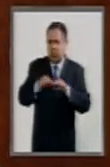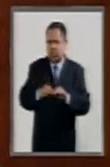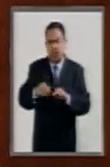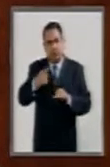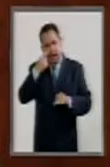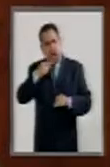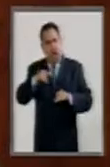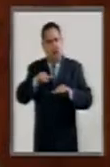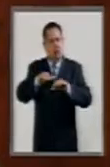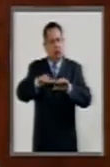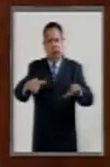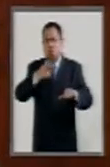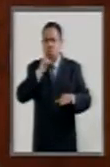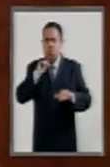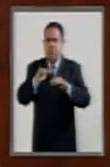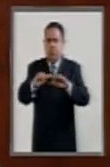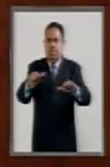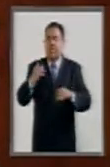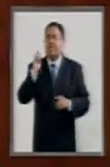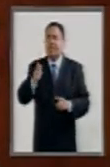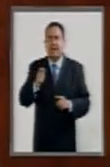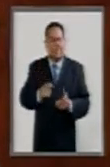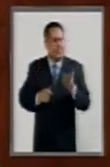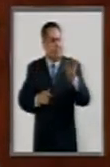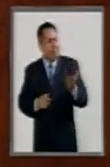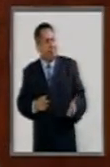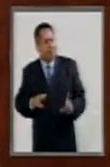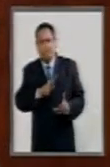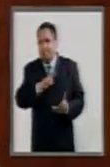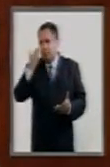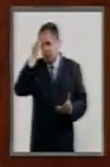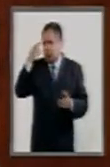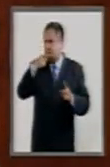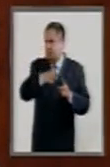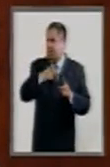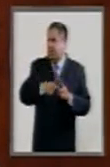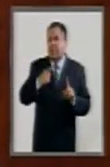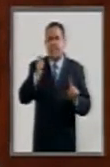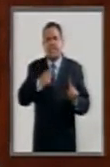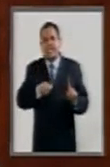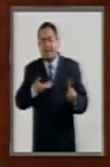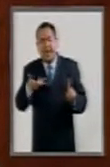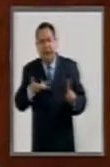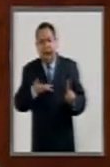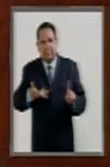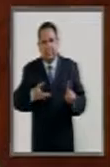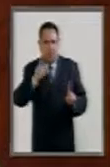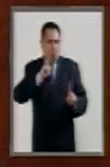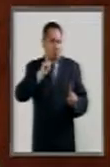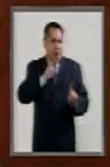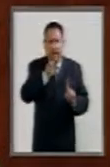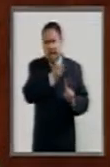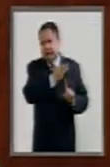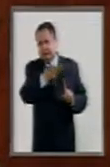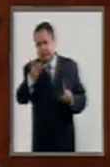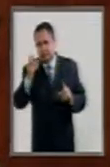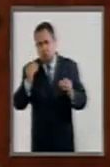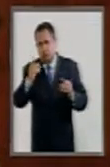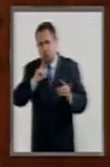componente de género era mediante el reconocimiento de los hechos y acciones de miles de mujeres